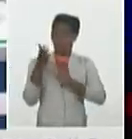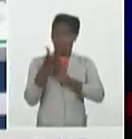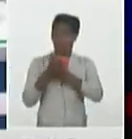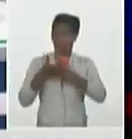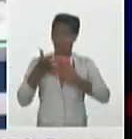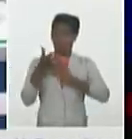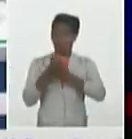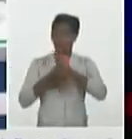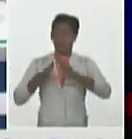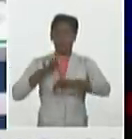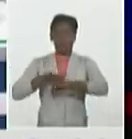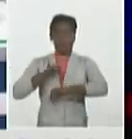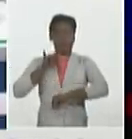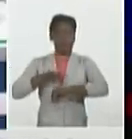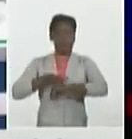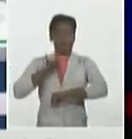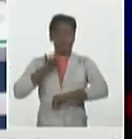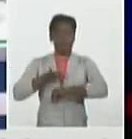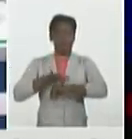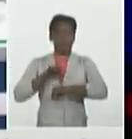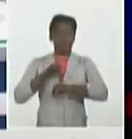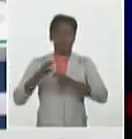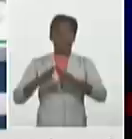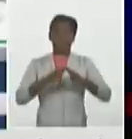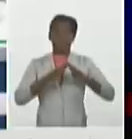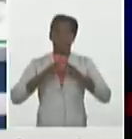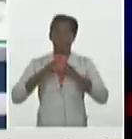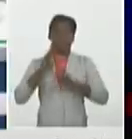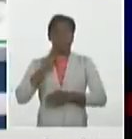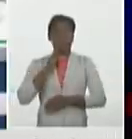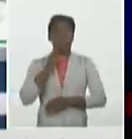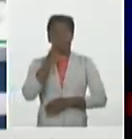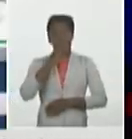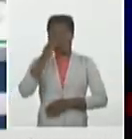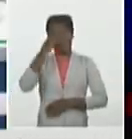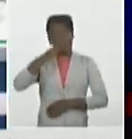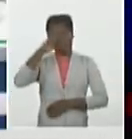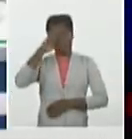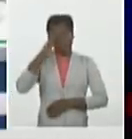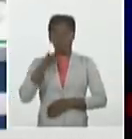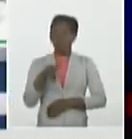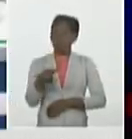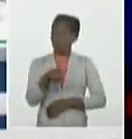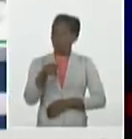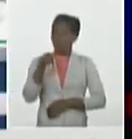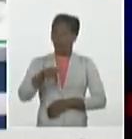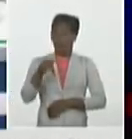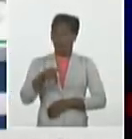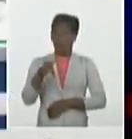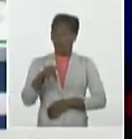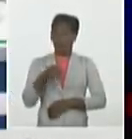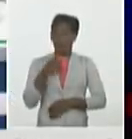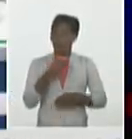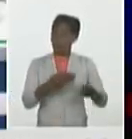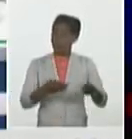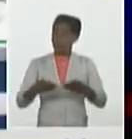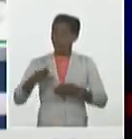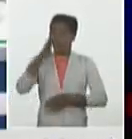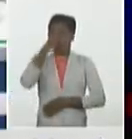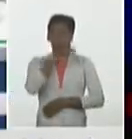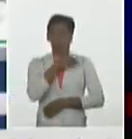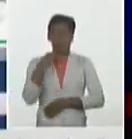lengua de señas, Mercedes González. Bienvenida. Y damos la bienvenida al doctor Francisco Durán García, Director Nacional de